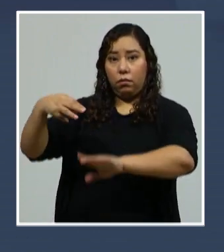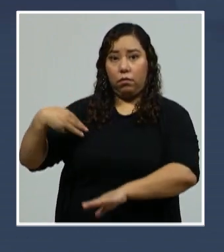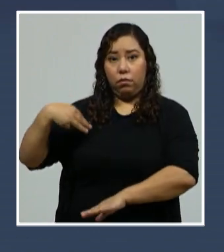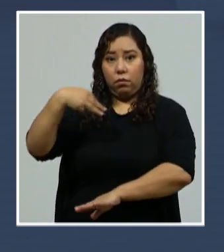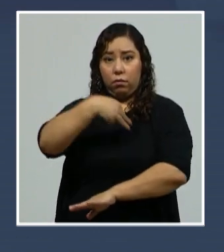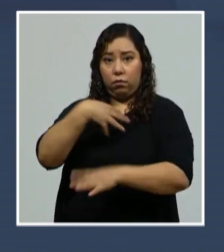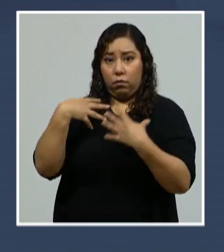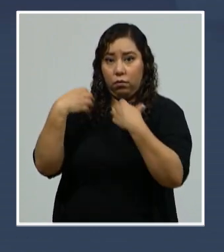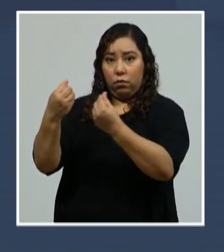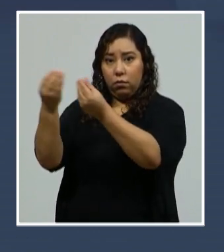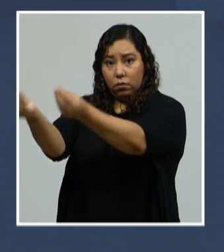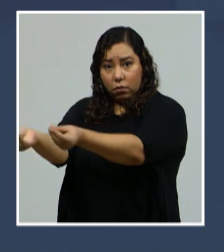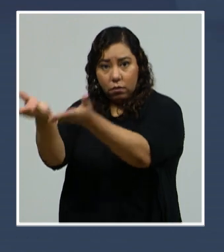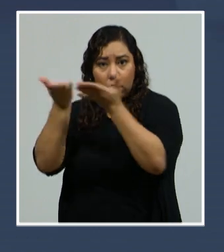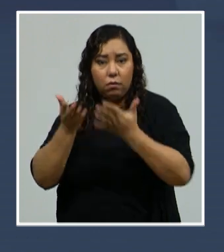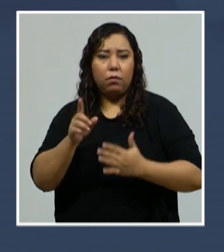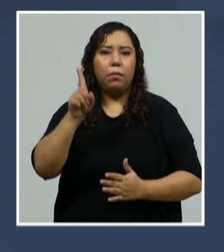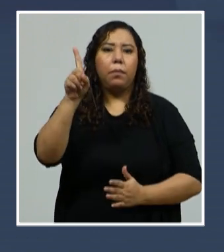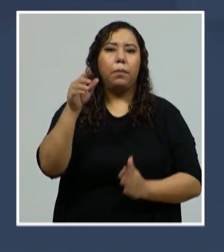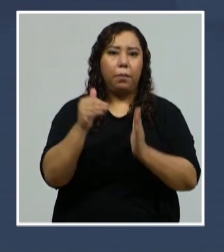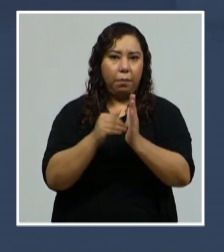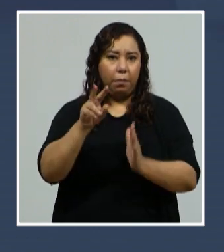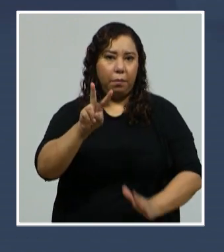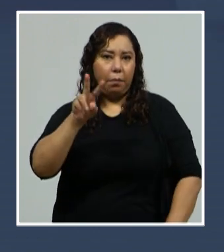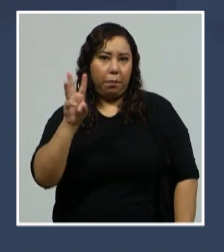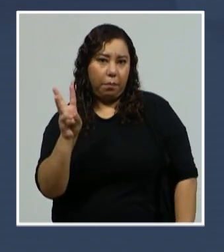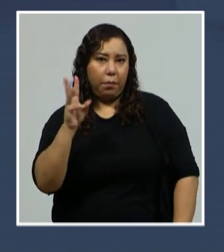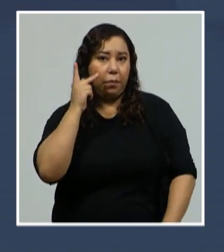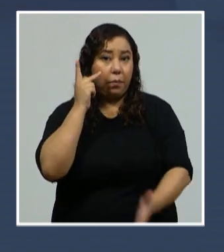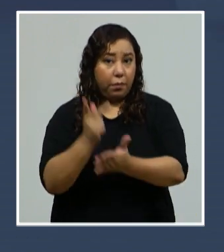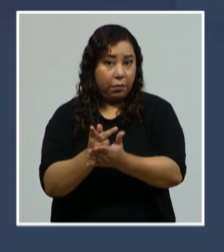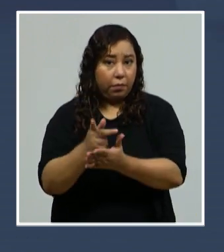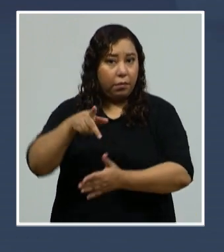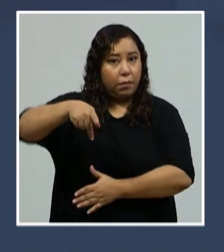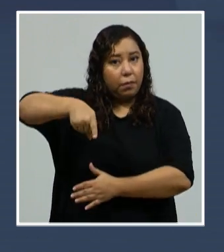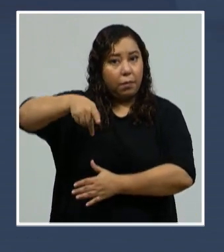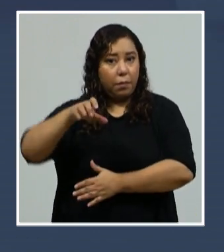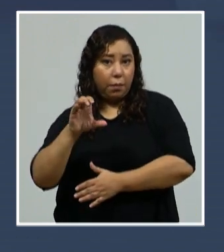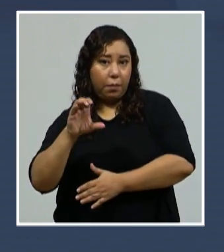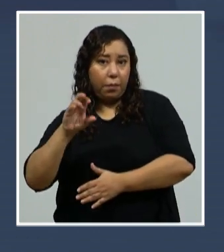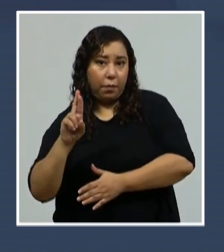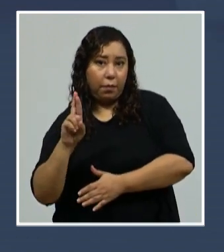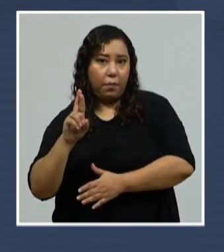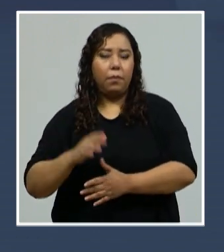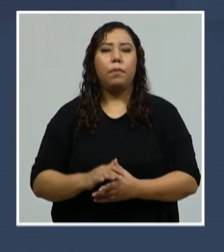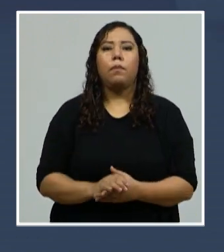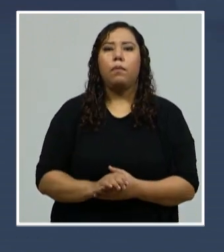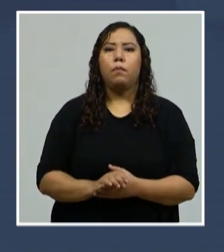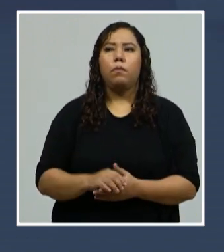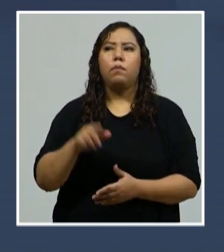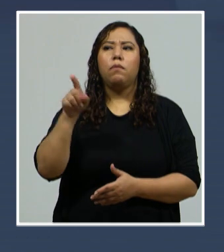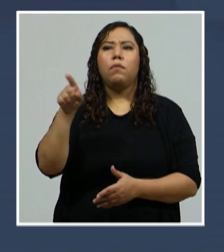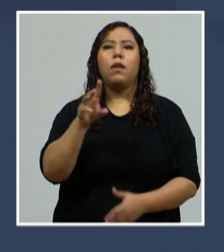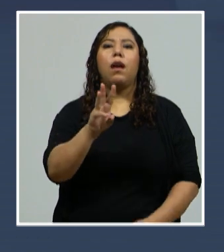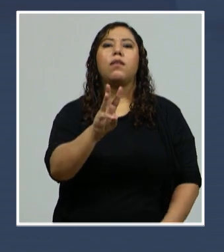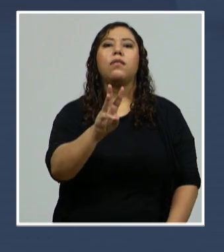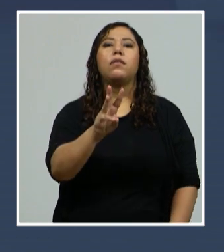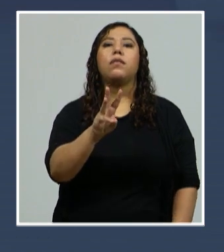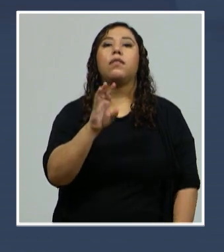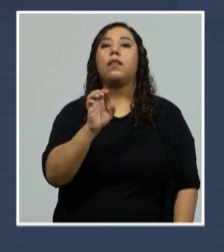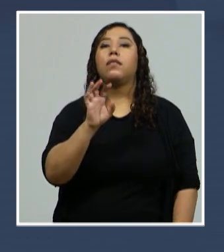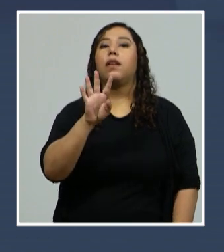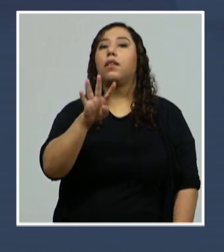el procesamiento de 1.026 pruebas PCR, de las cuales 647, sí,